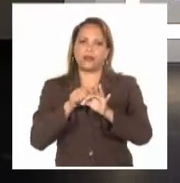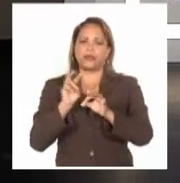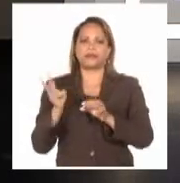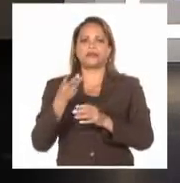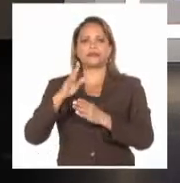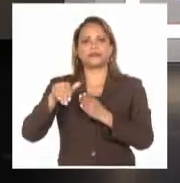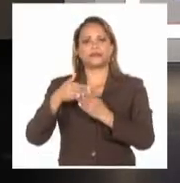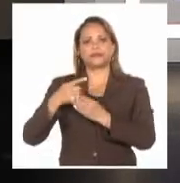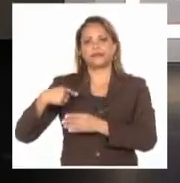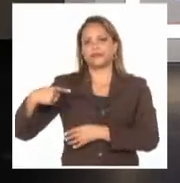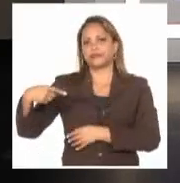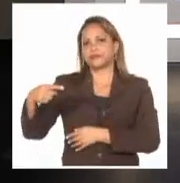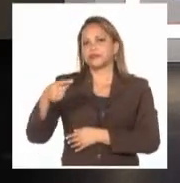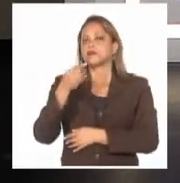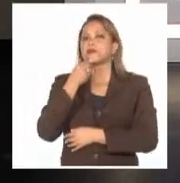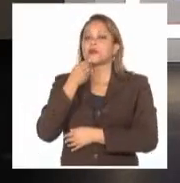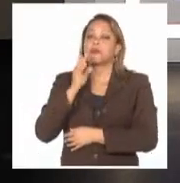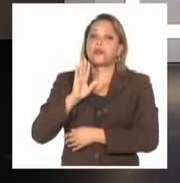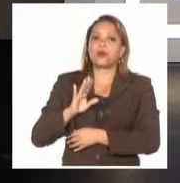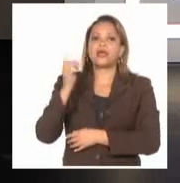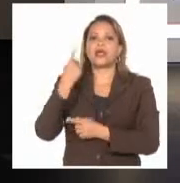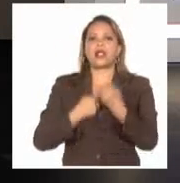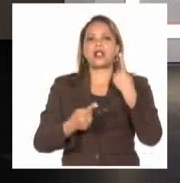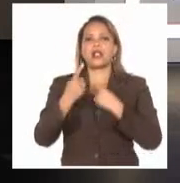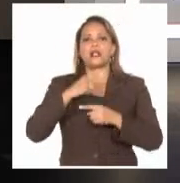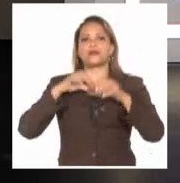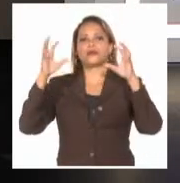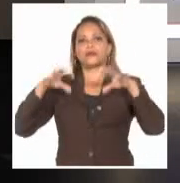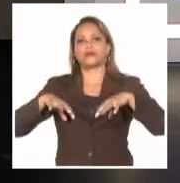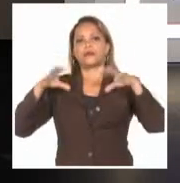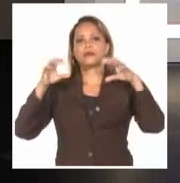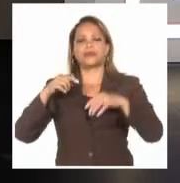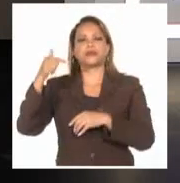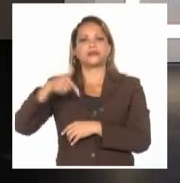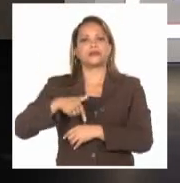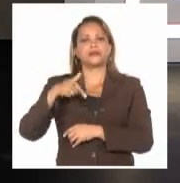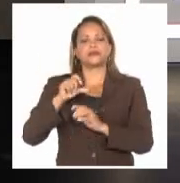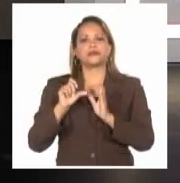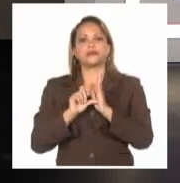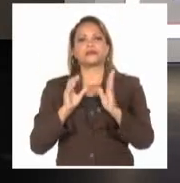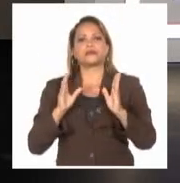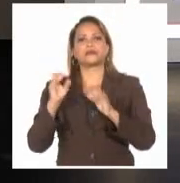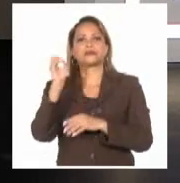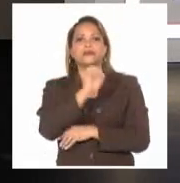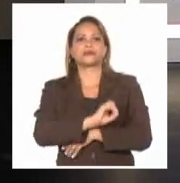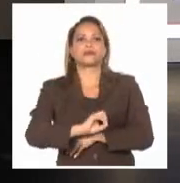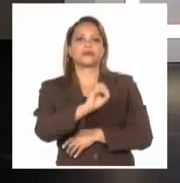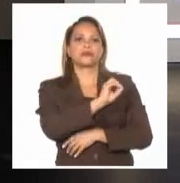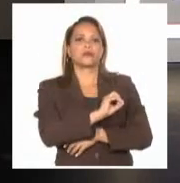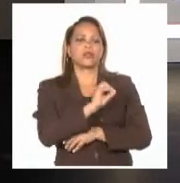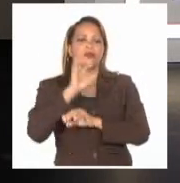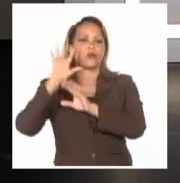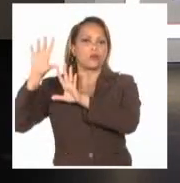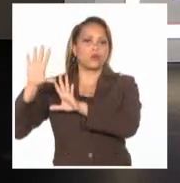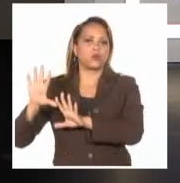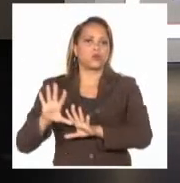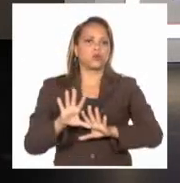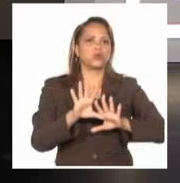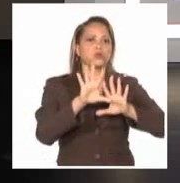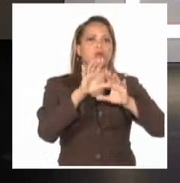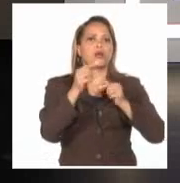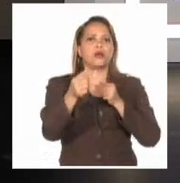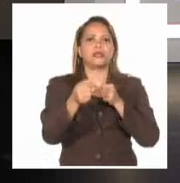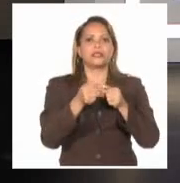algunas lluvias todavía el jueves en el centro y el oriente del país relacionados con el sistema frontal que se irá acercando